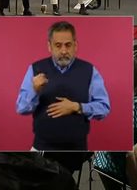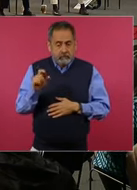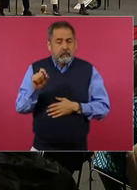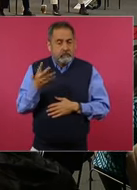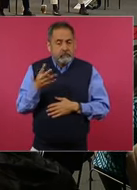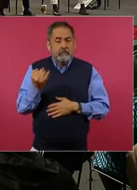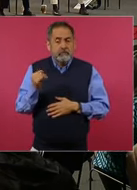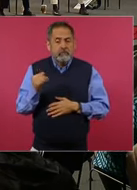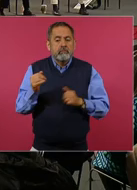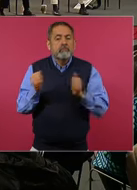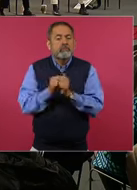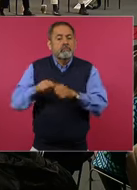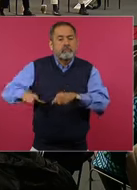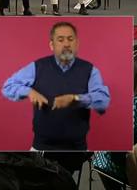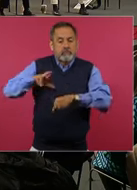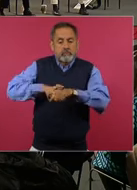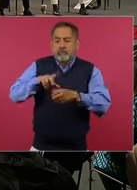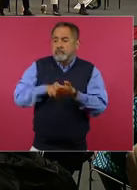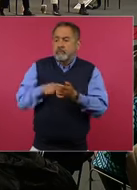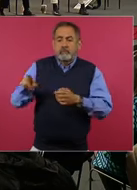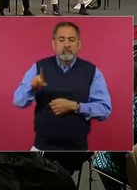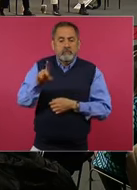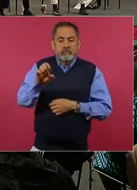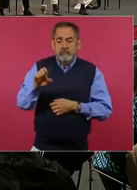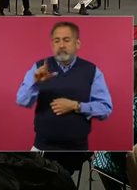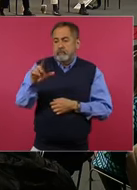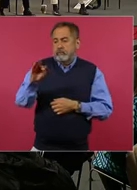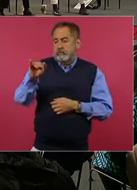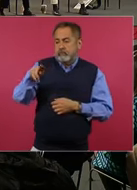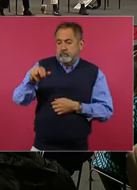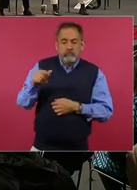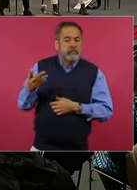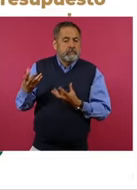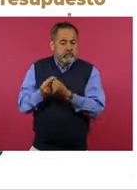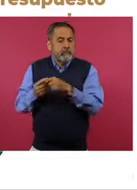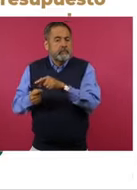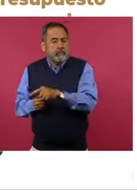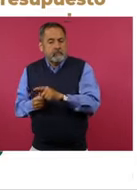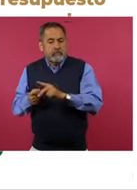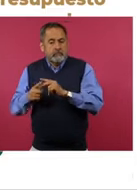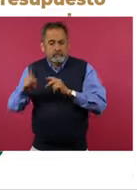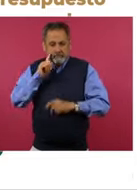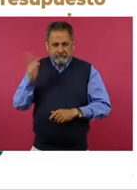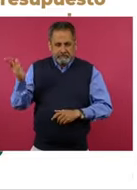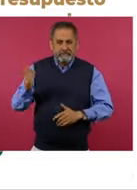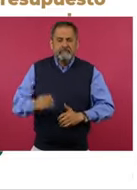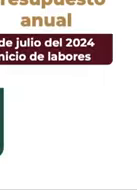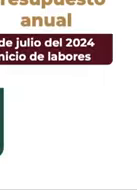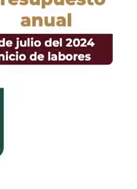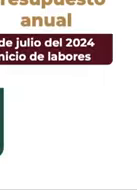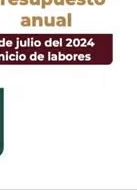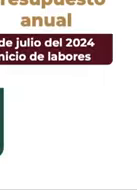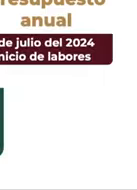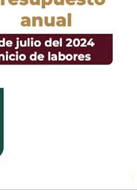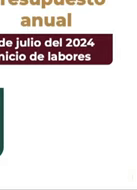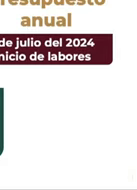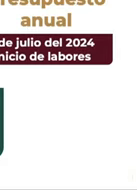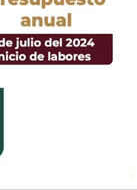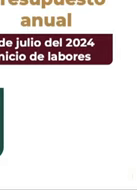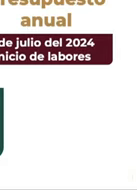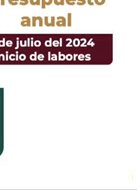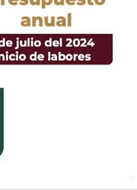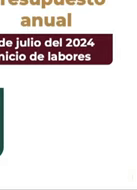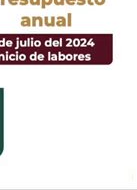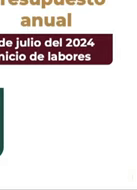coordinación con la gobernadora Delfina Gómez Álvarez, se empezó todo el proceso de la basificación del